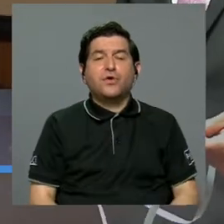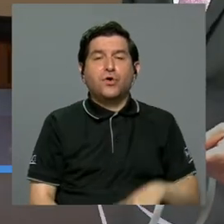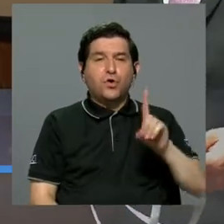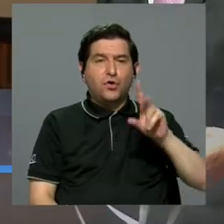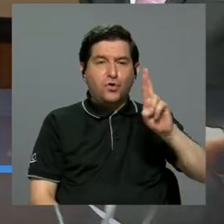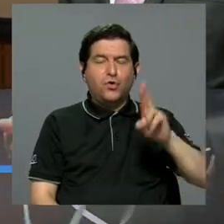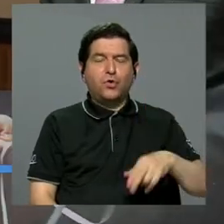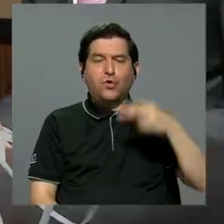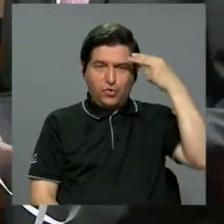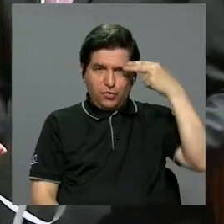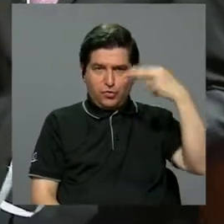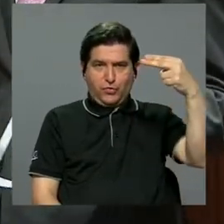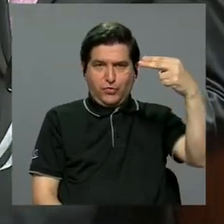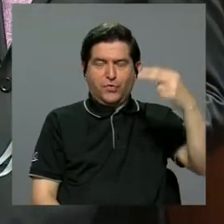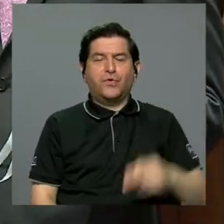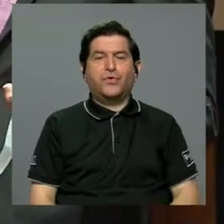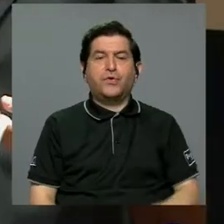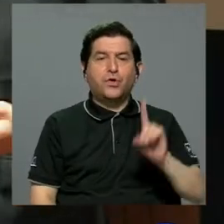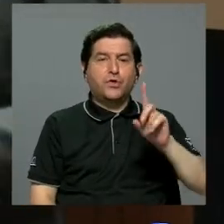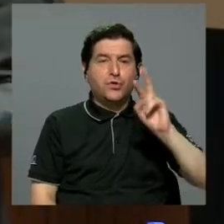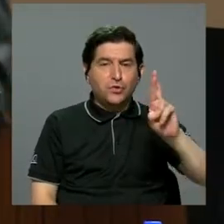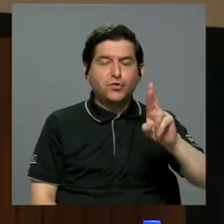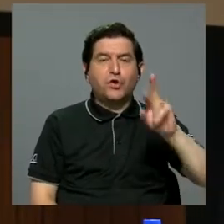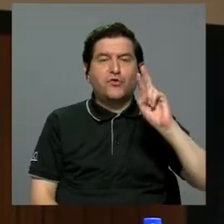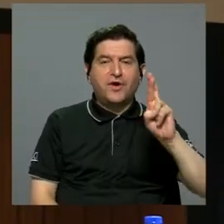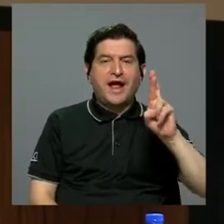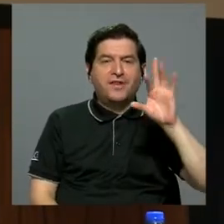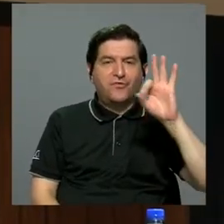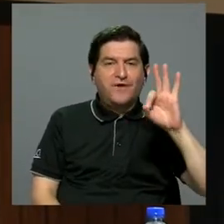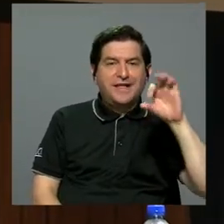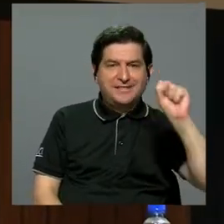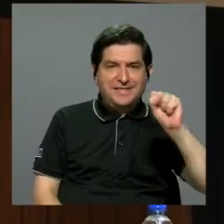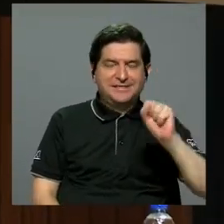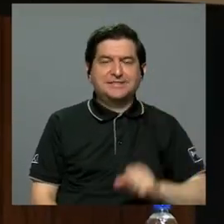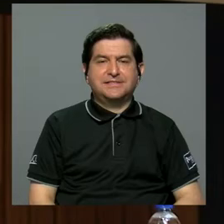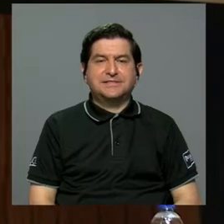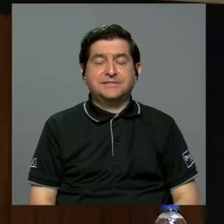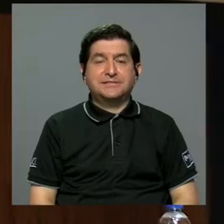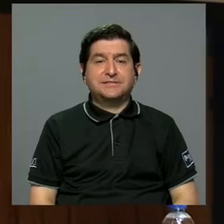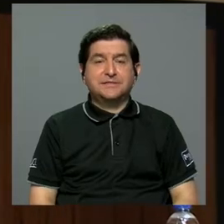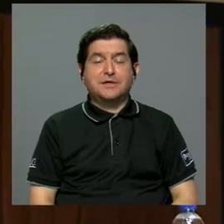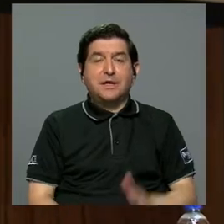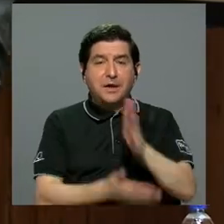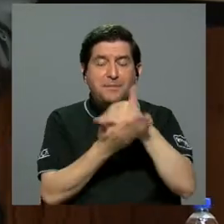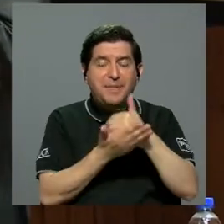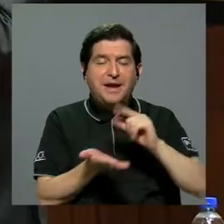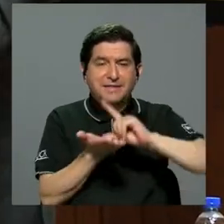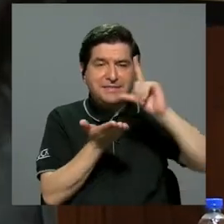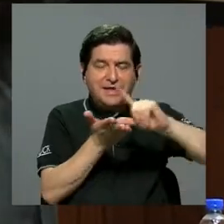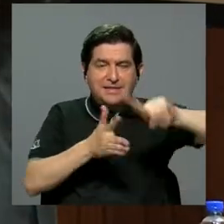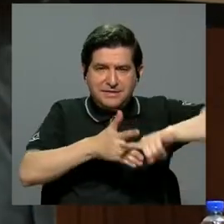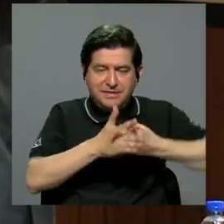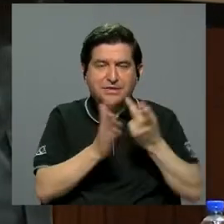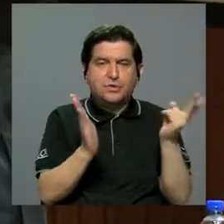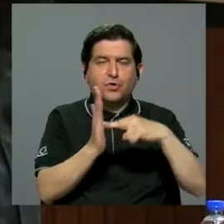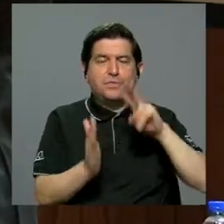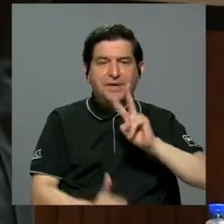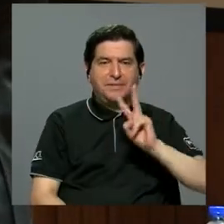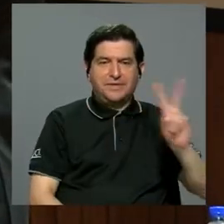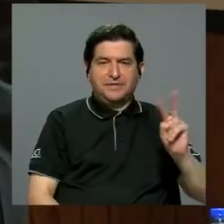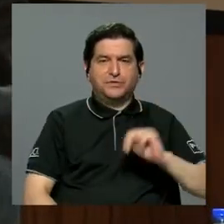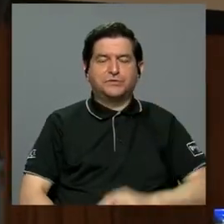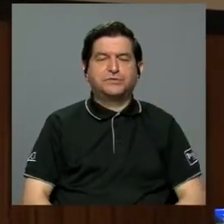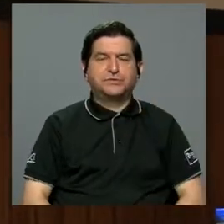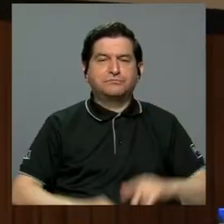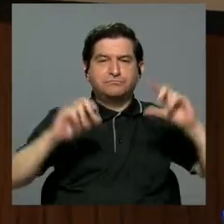doctorado honoris causa al doctor Ricardo Fallas Sánchez, como parte de la lección inaugural 2022,